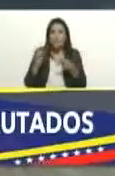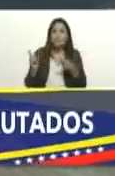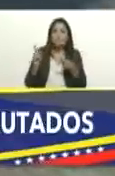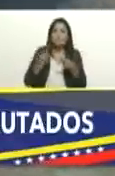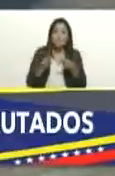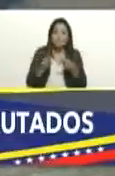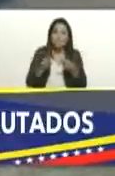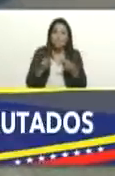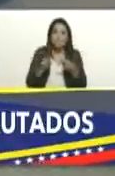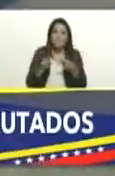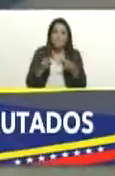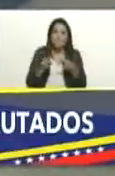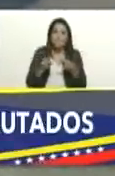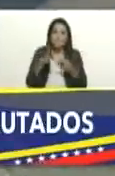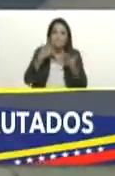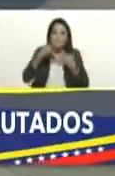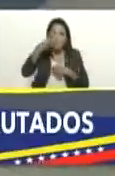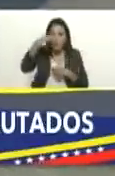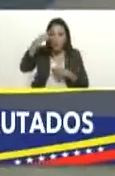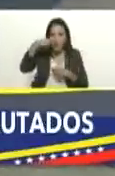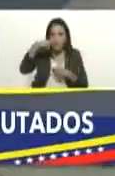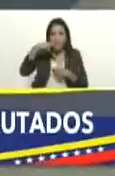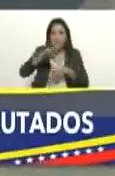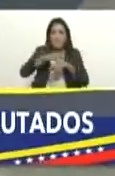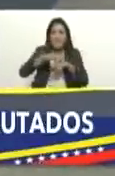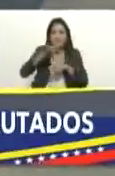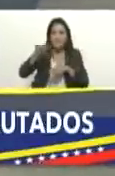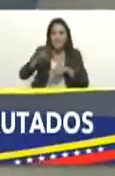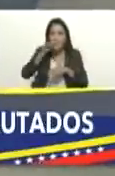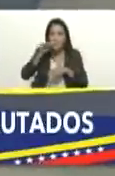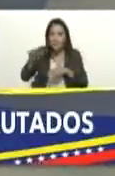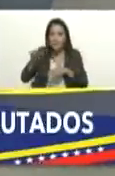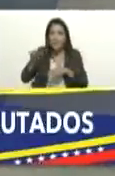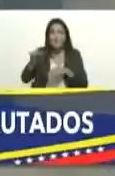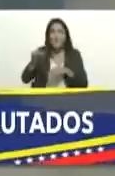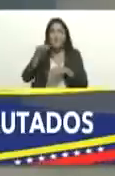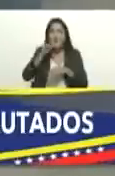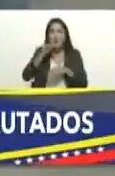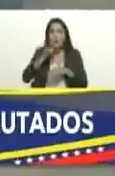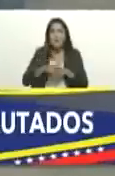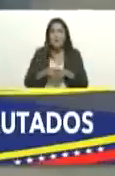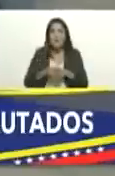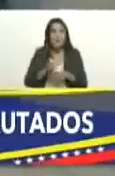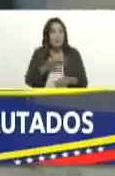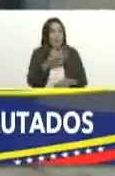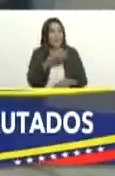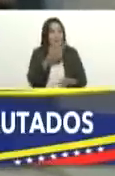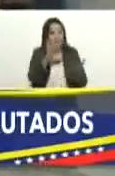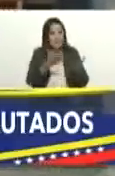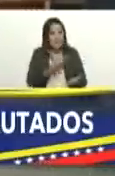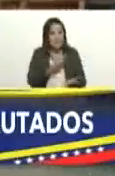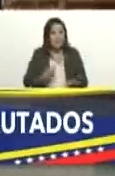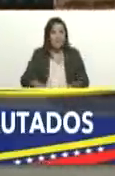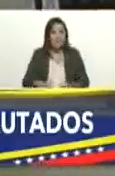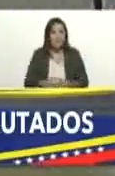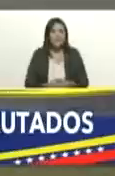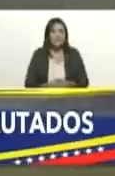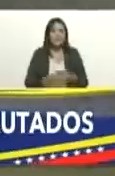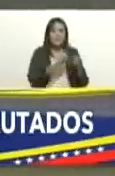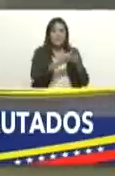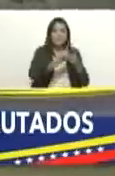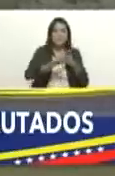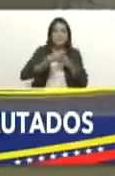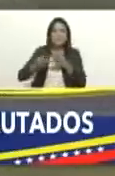el general Marcos Torres nos explique parte de lo que hemos encontrado acá buenas tardes mi comante bienes para el pueblo bienes